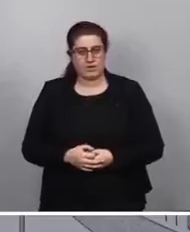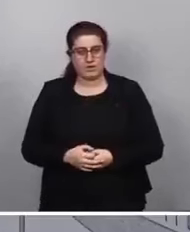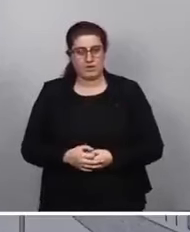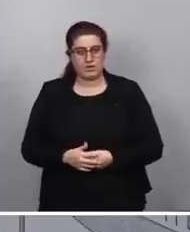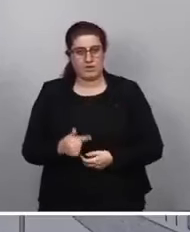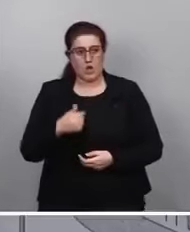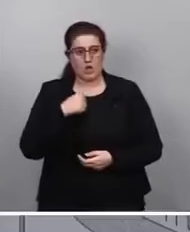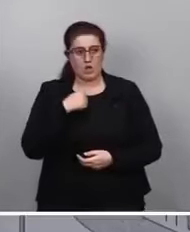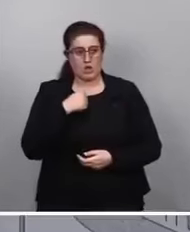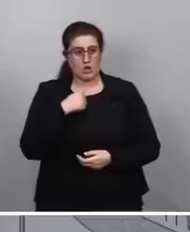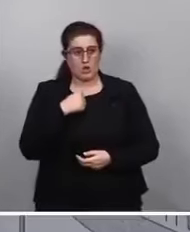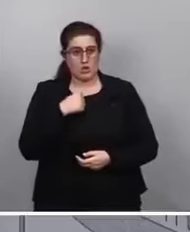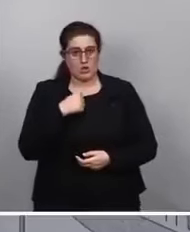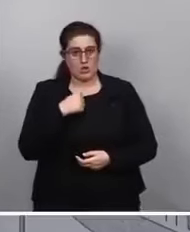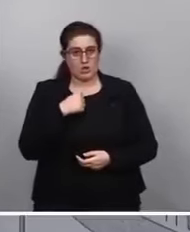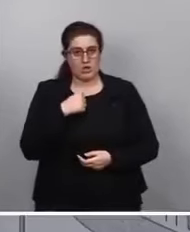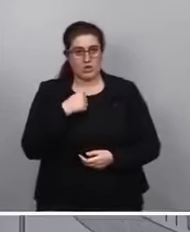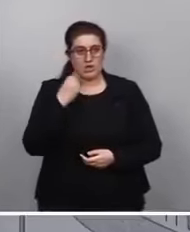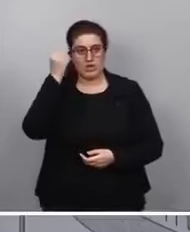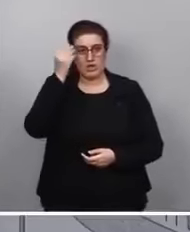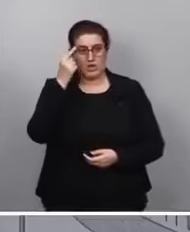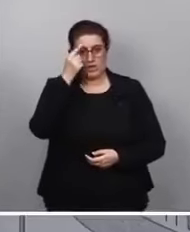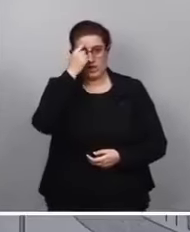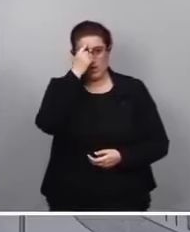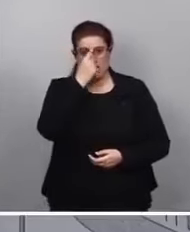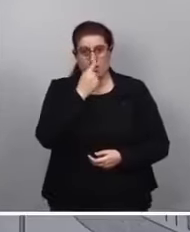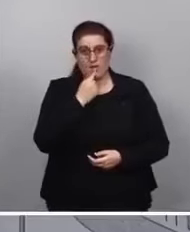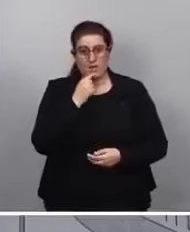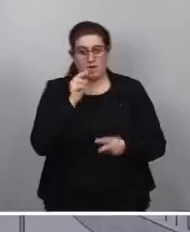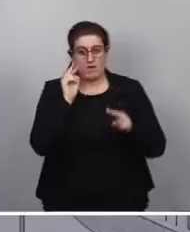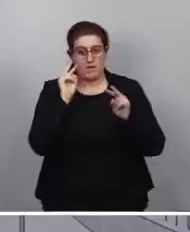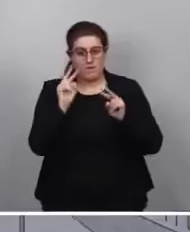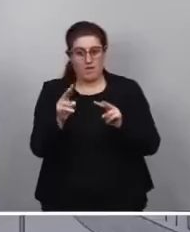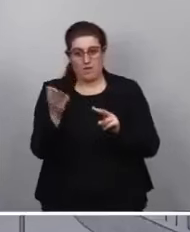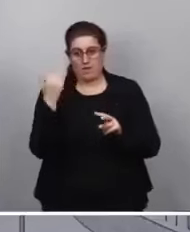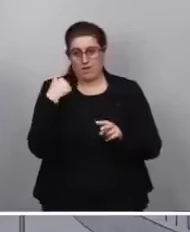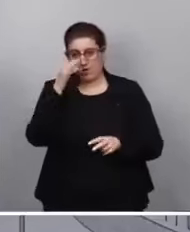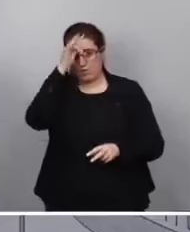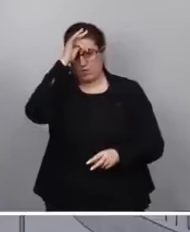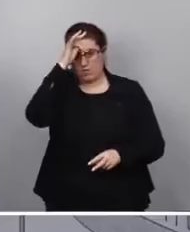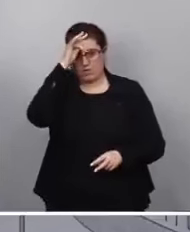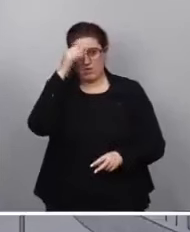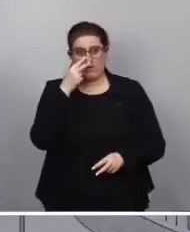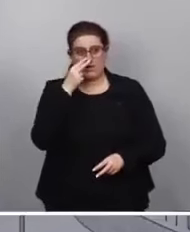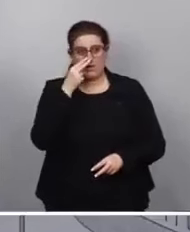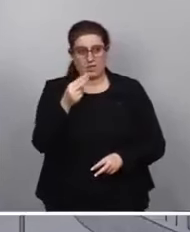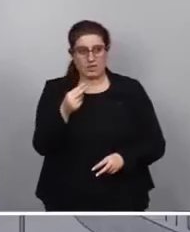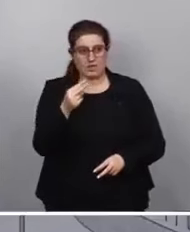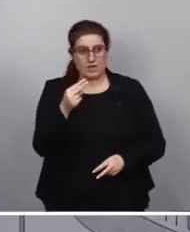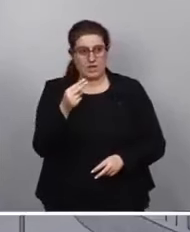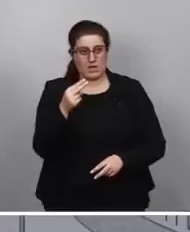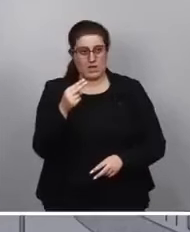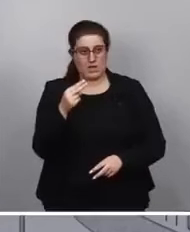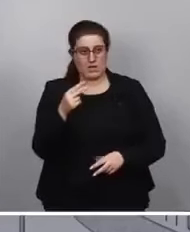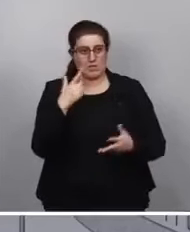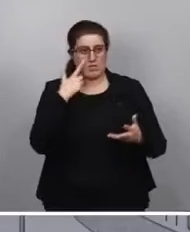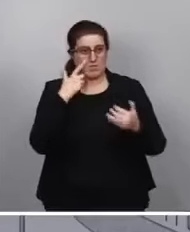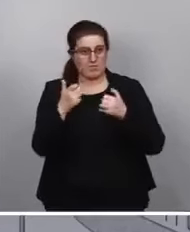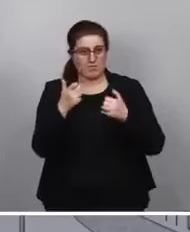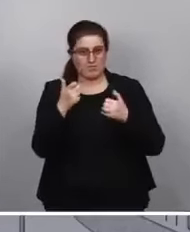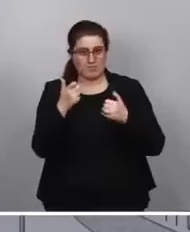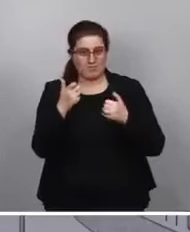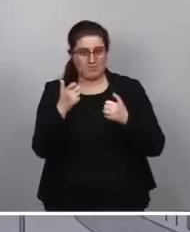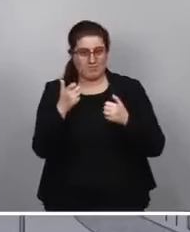Creo que si uno mira las imágenes de la visita del pasado domingo, es muy fácil diferenciar